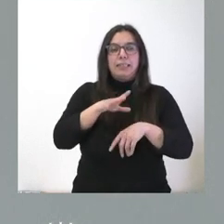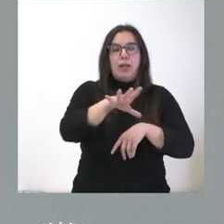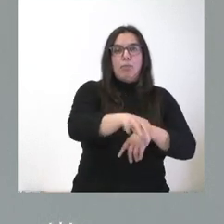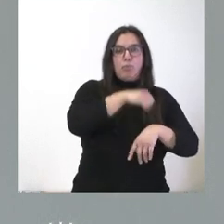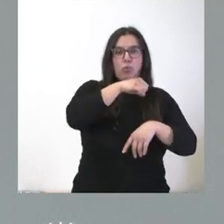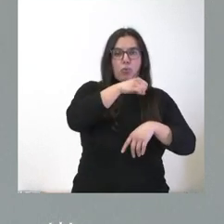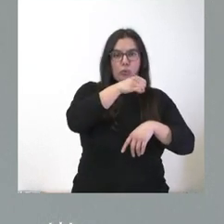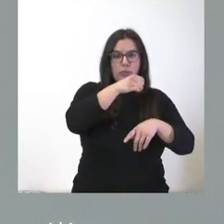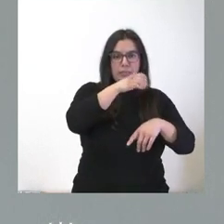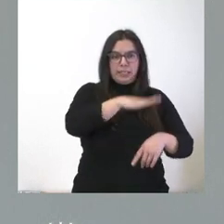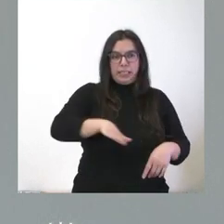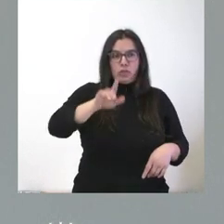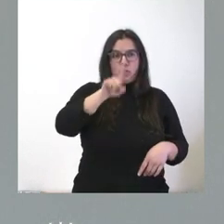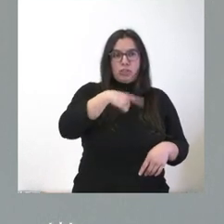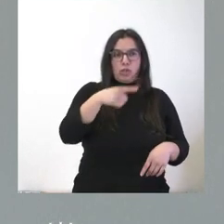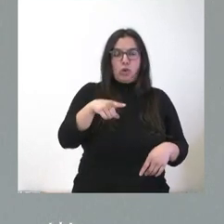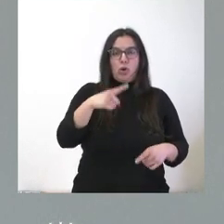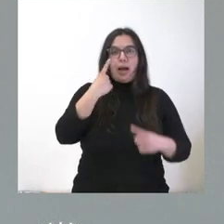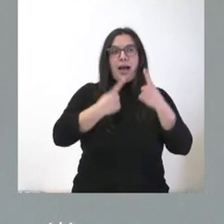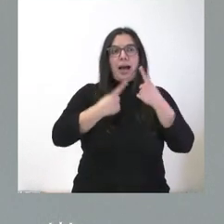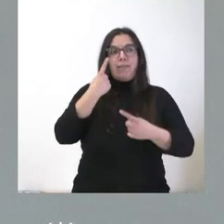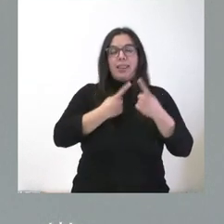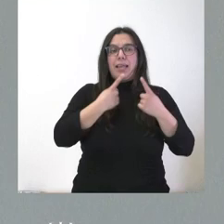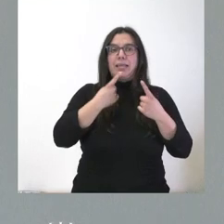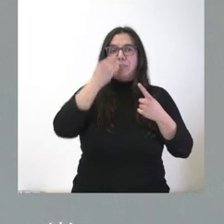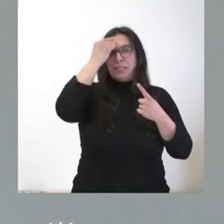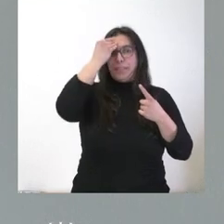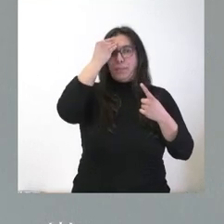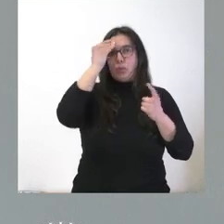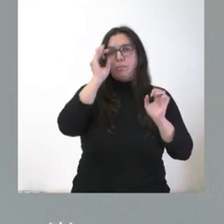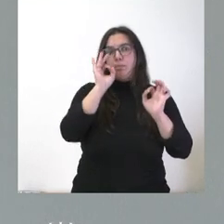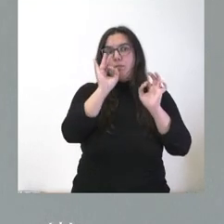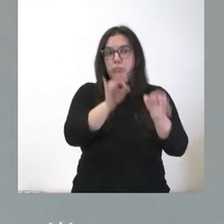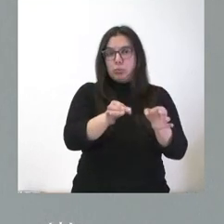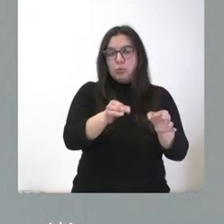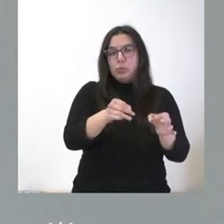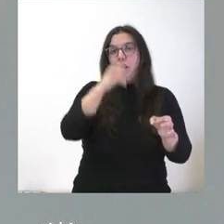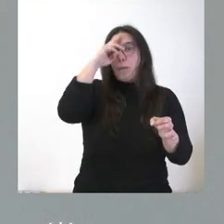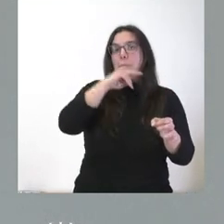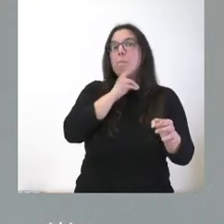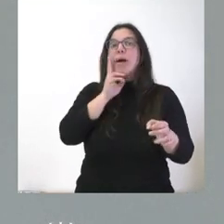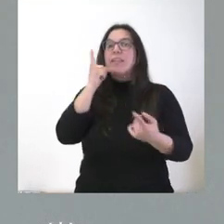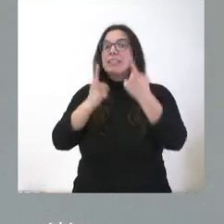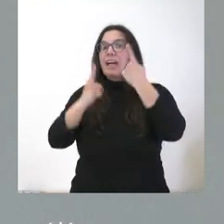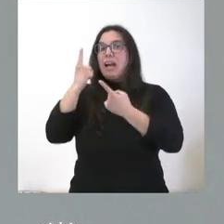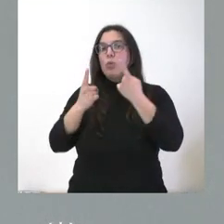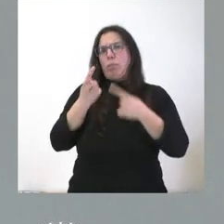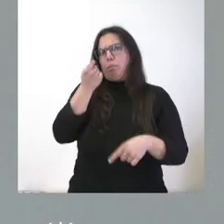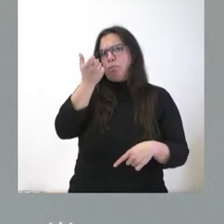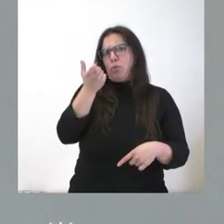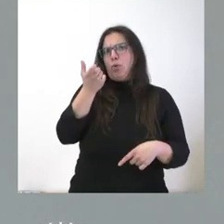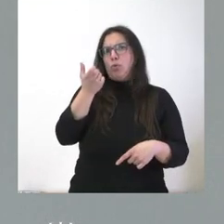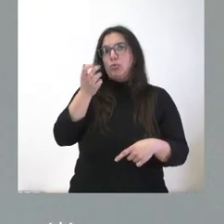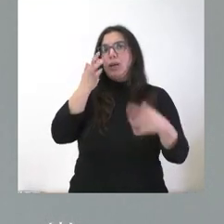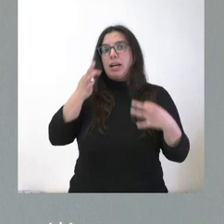y hemos actuado en favor del menor y, al final, algunos padres, afortunadamente son una minoría, pues suponían un riesgo.